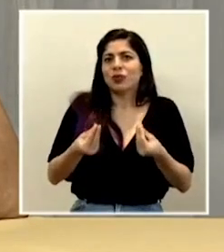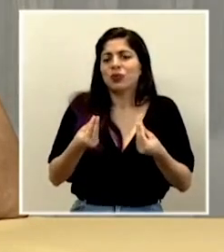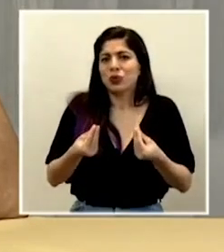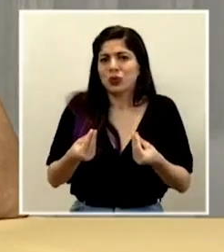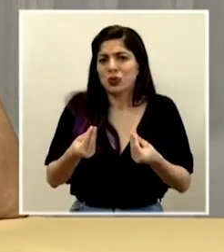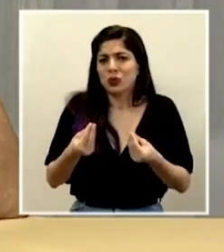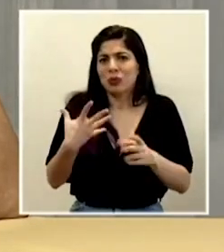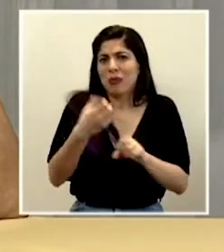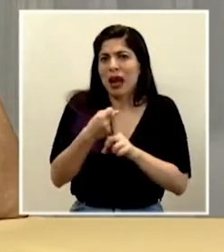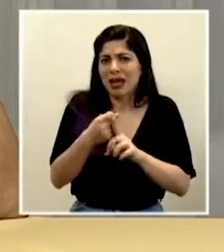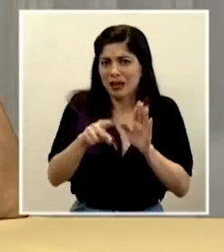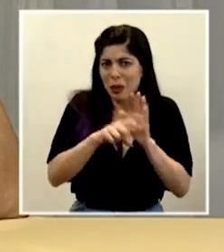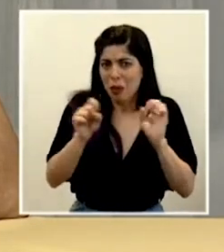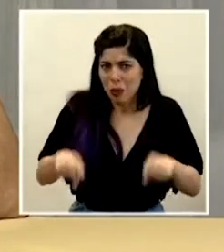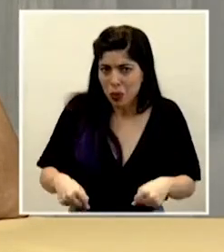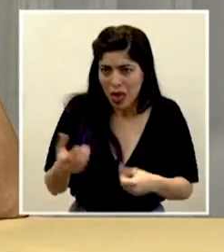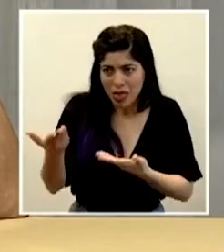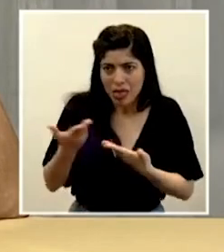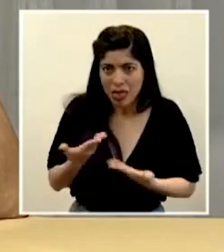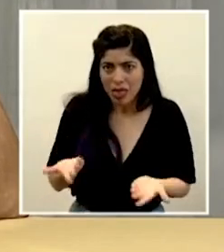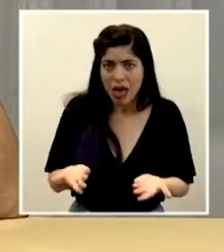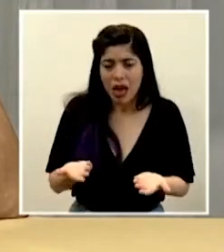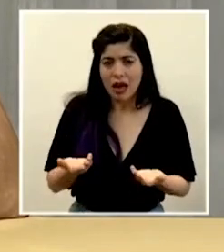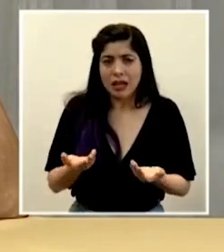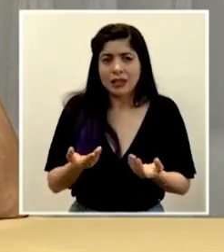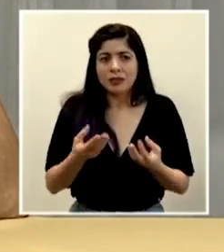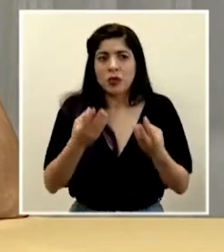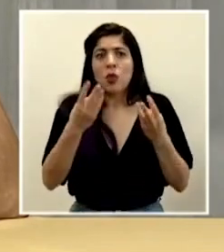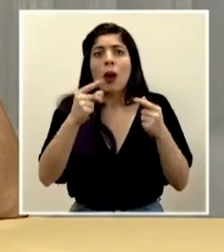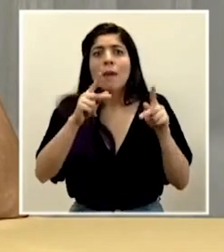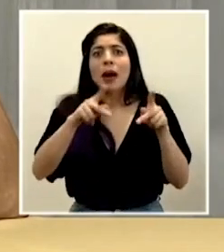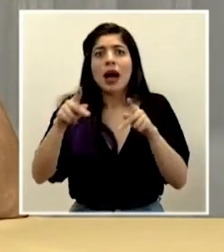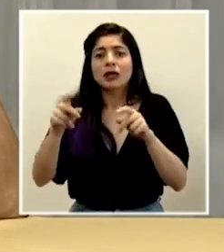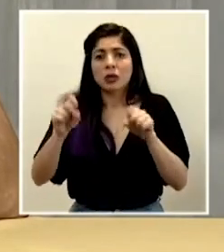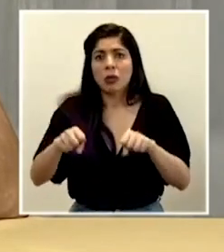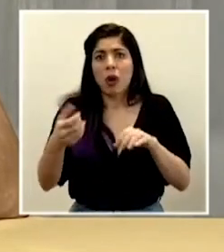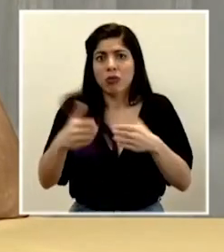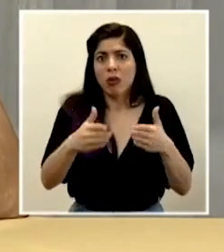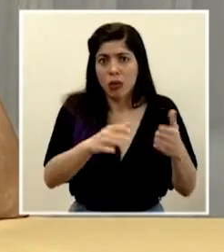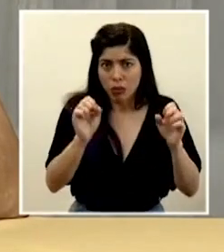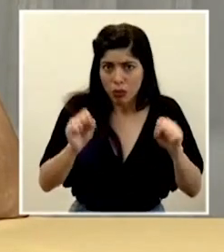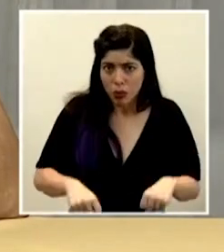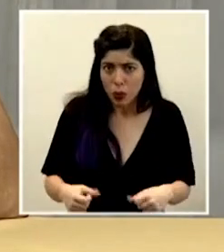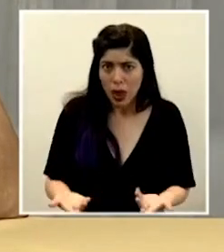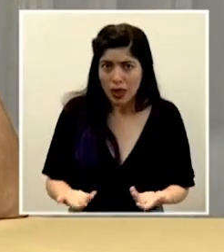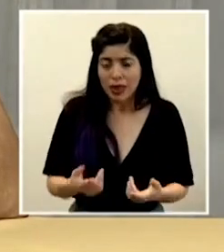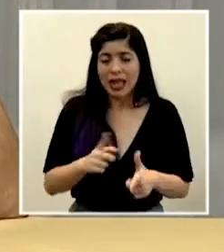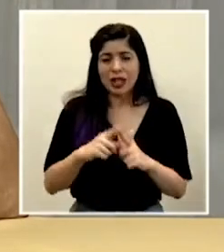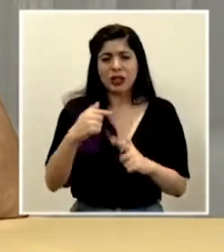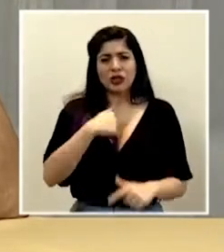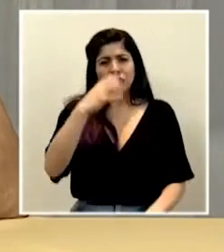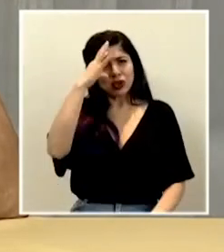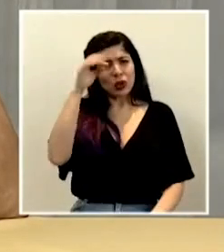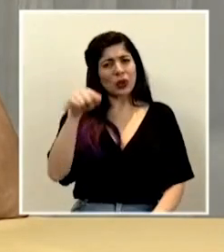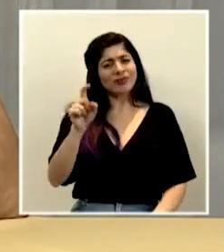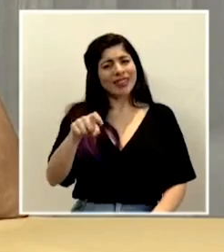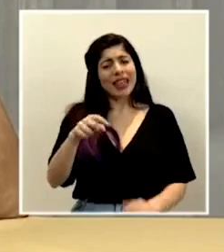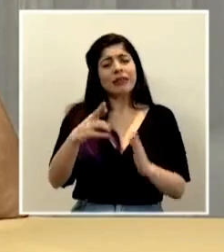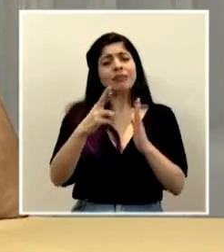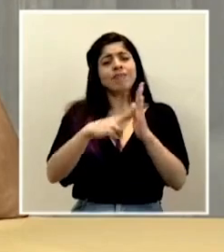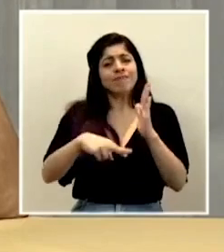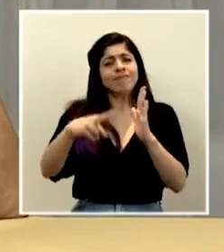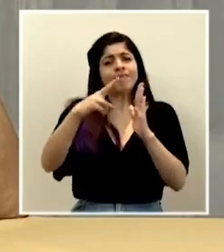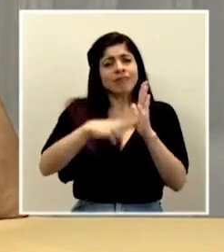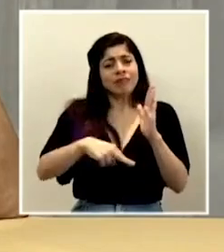muchos impactos negativos en lo que es la cantidad de personas que pueden fallecer. Y yo creo que en eso tenemos que insistir mucho porque